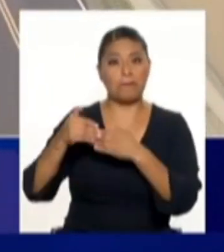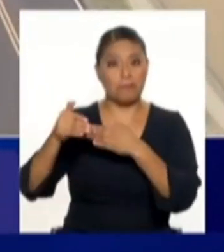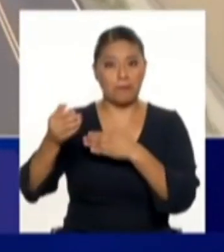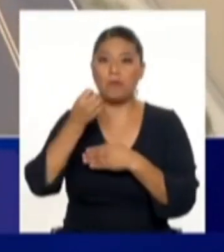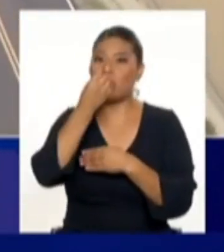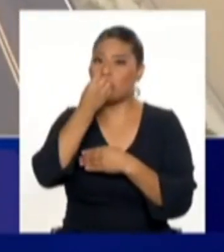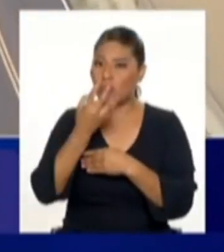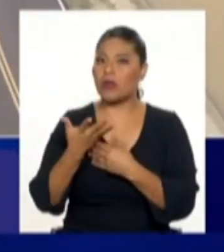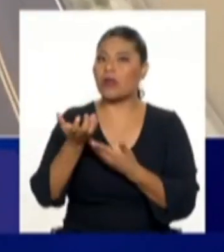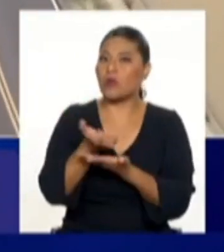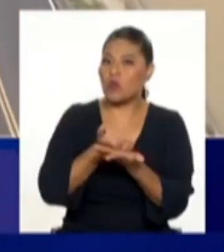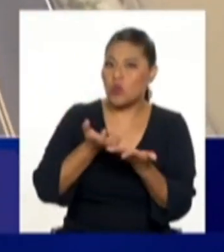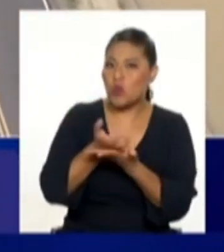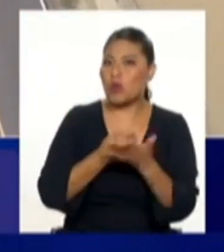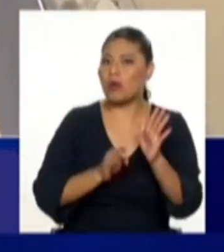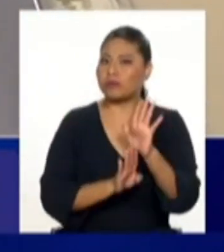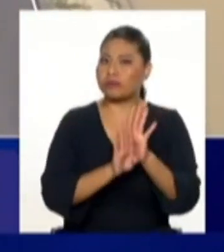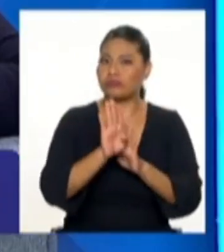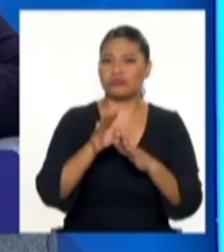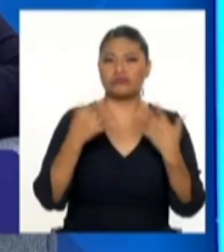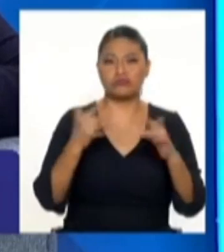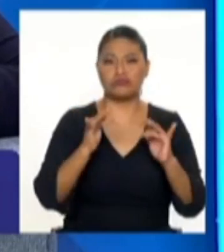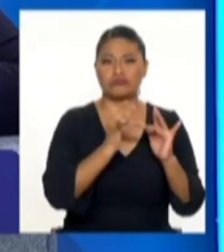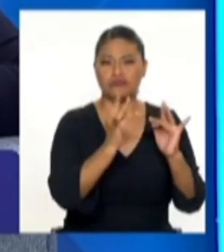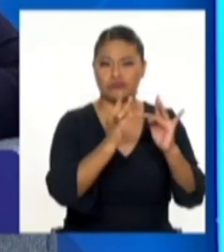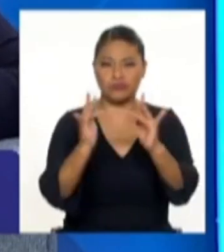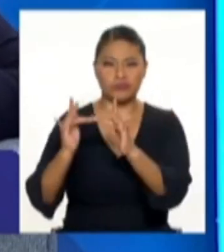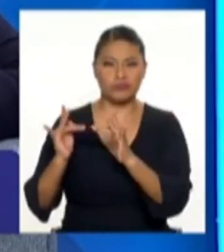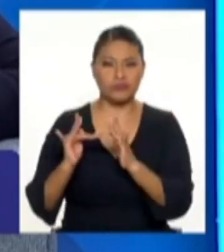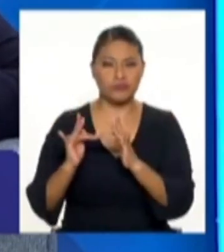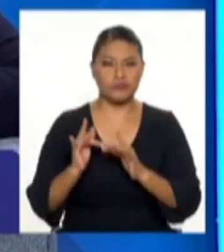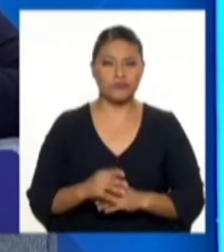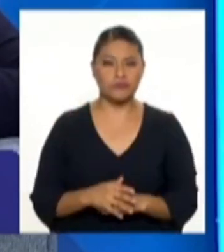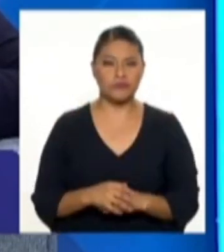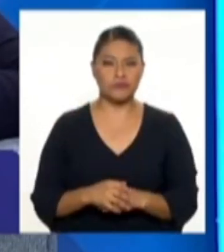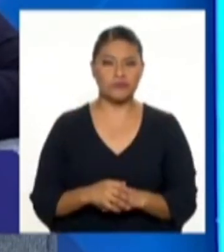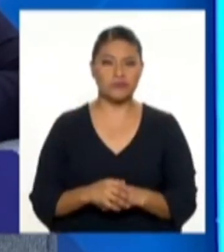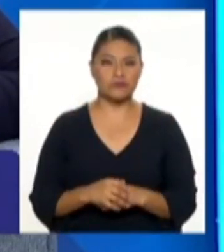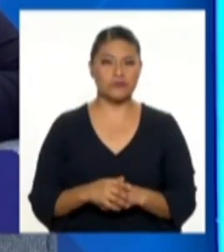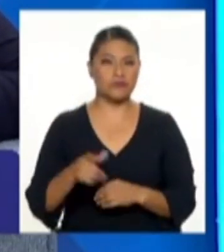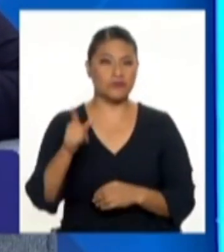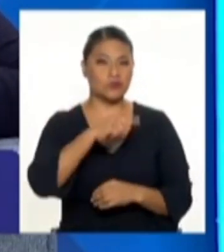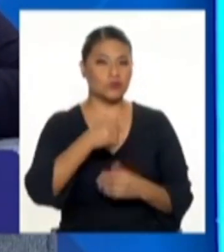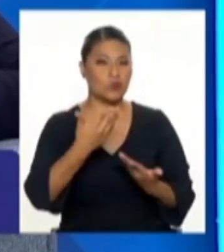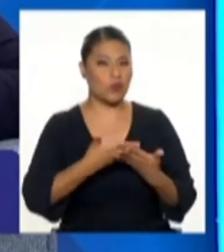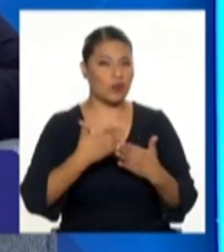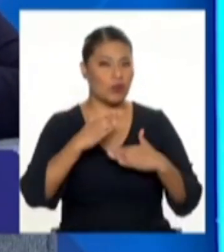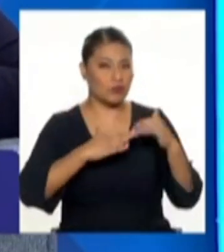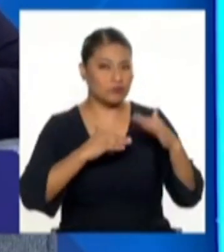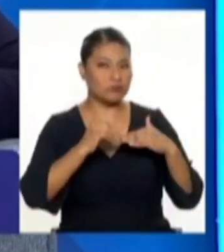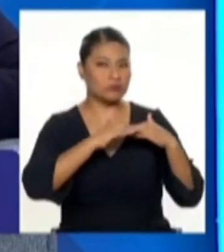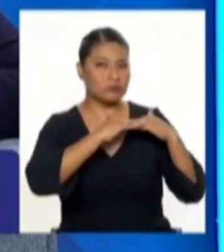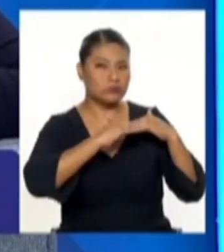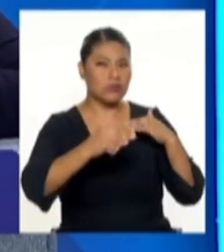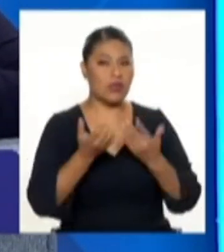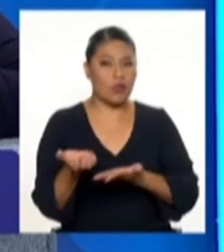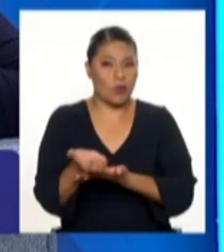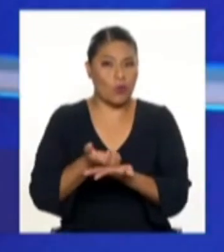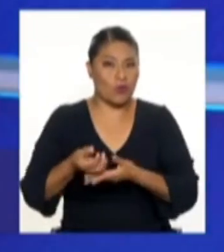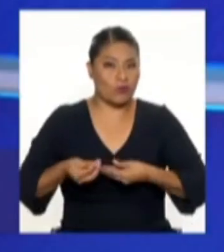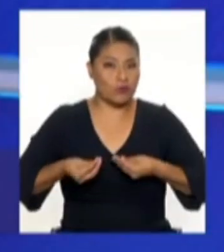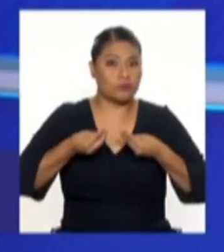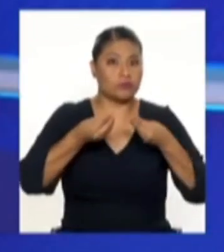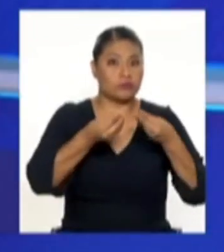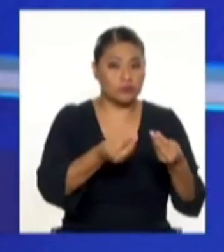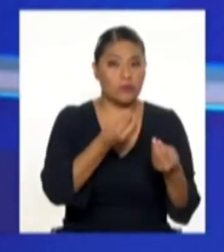muy factible de poder sacar adelante. Estas obras obviamente van a tener un impacto directo en la economía. O ¿esto le va a permitir también, por